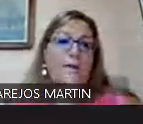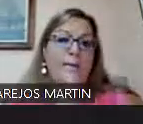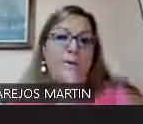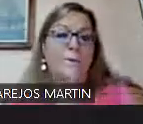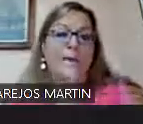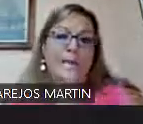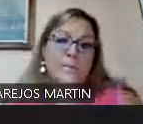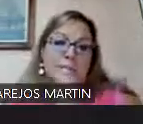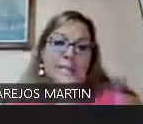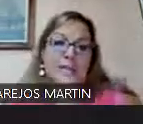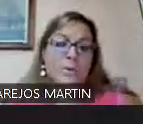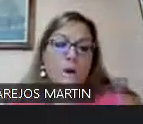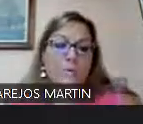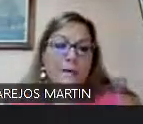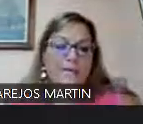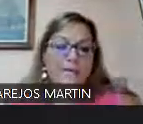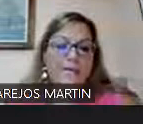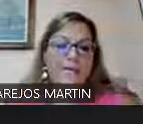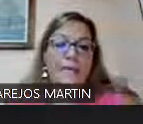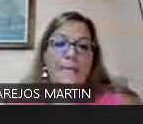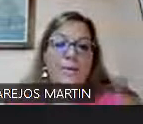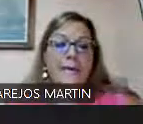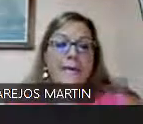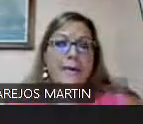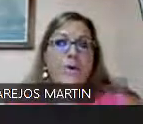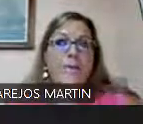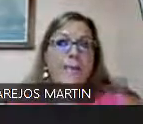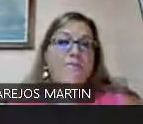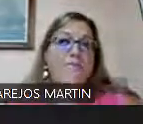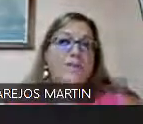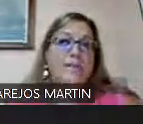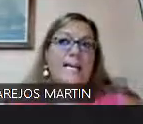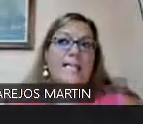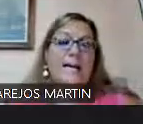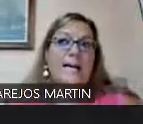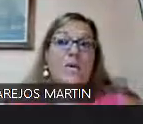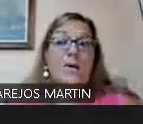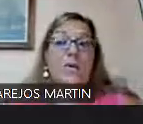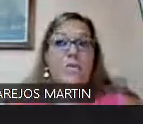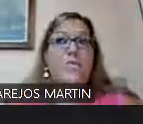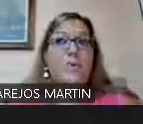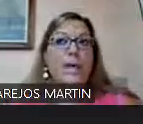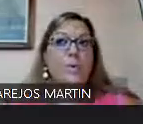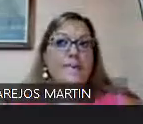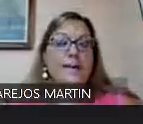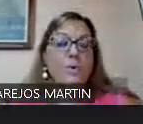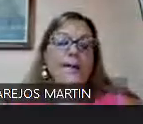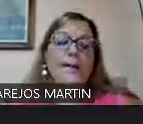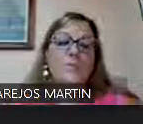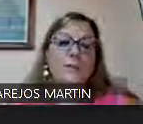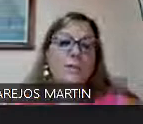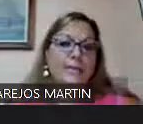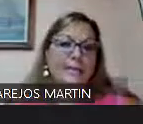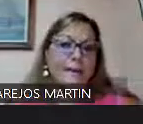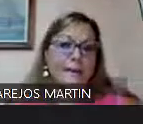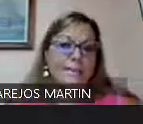Un plano en el que no aparece representada ninguna obra defensiva porque comienza a fortificarse lo que conocemos como la ciudad de San Juan